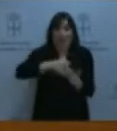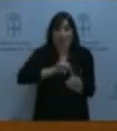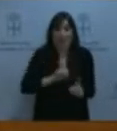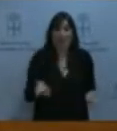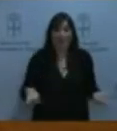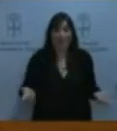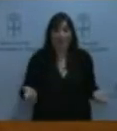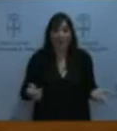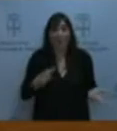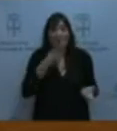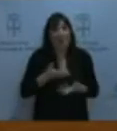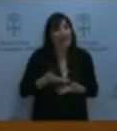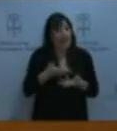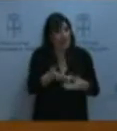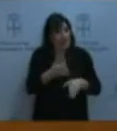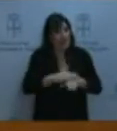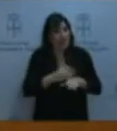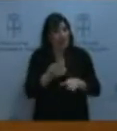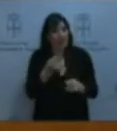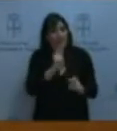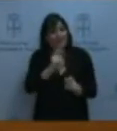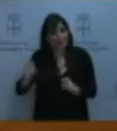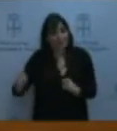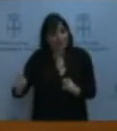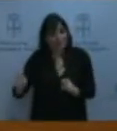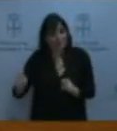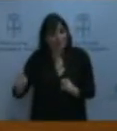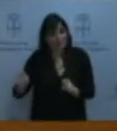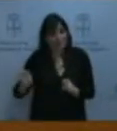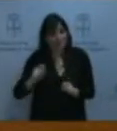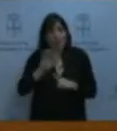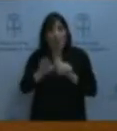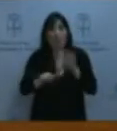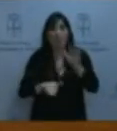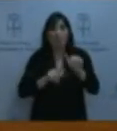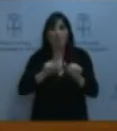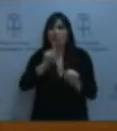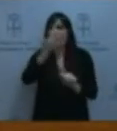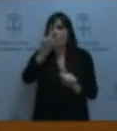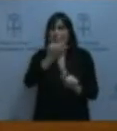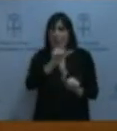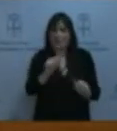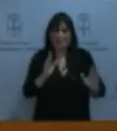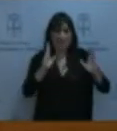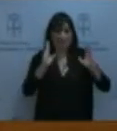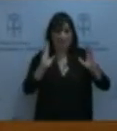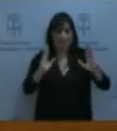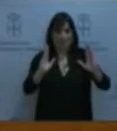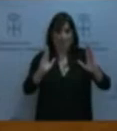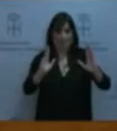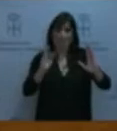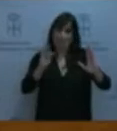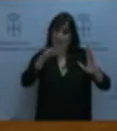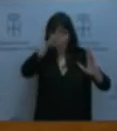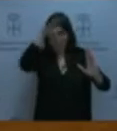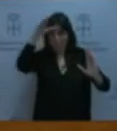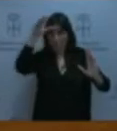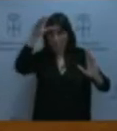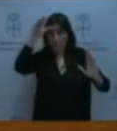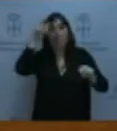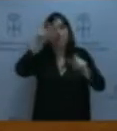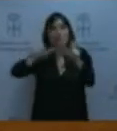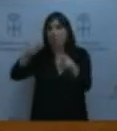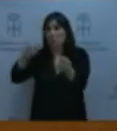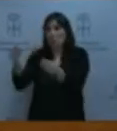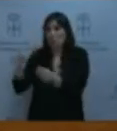convocaron durante solamente una semana, se convocaron en verano y muchas personas no se enteraron de la posibilidad